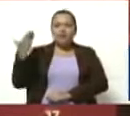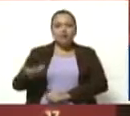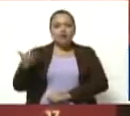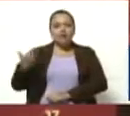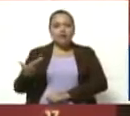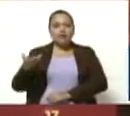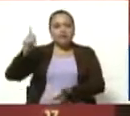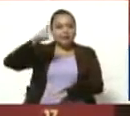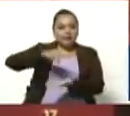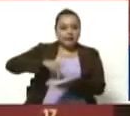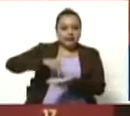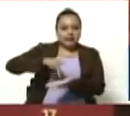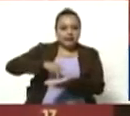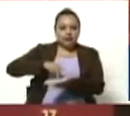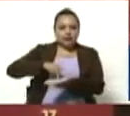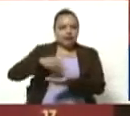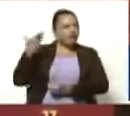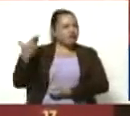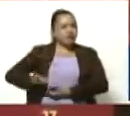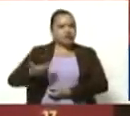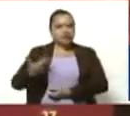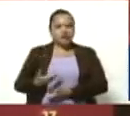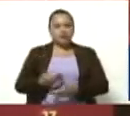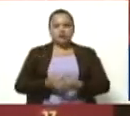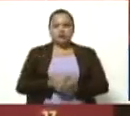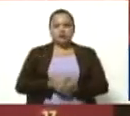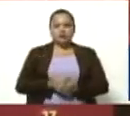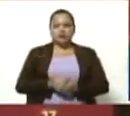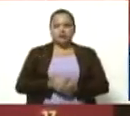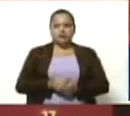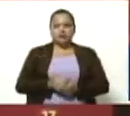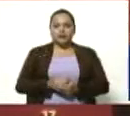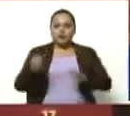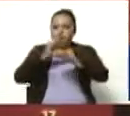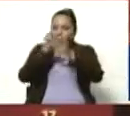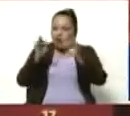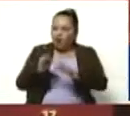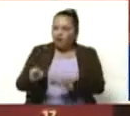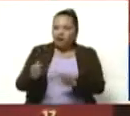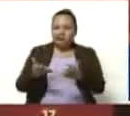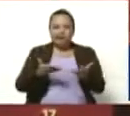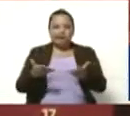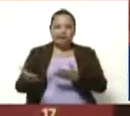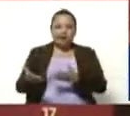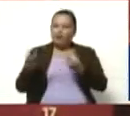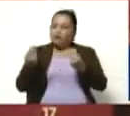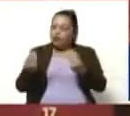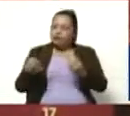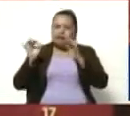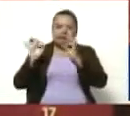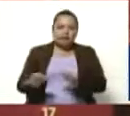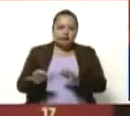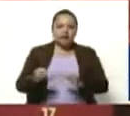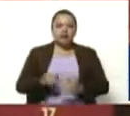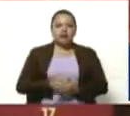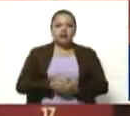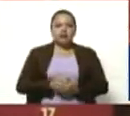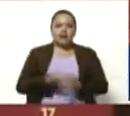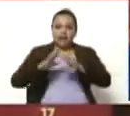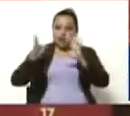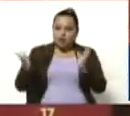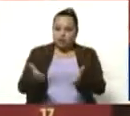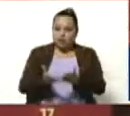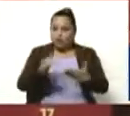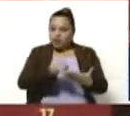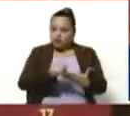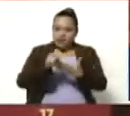espacio importantísimo y de una manera muy eficaz y muy eficiente en el mundo. En los